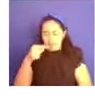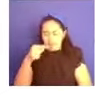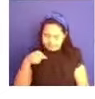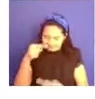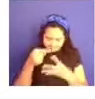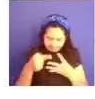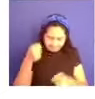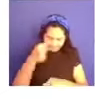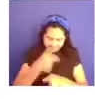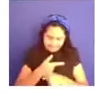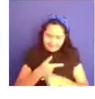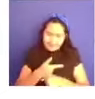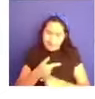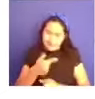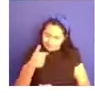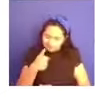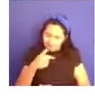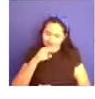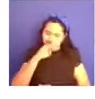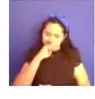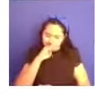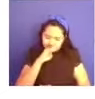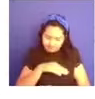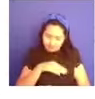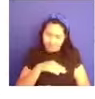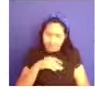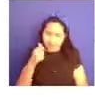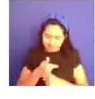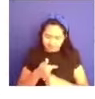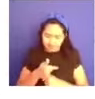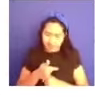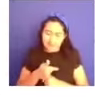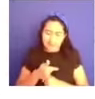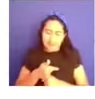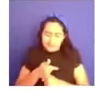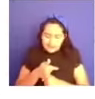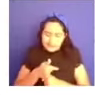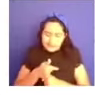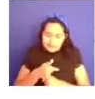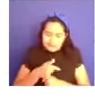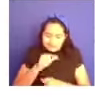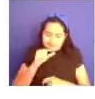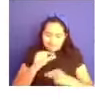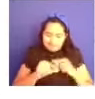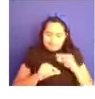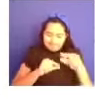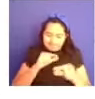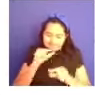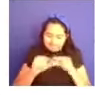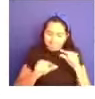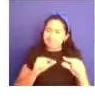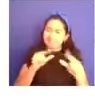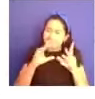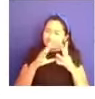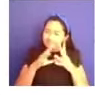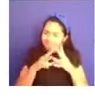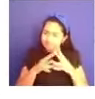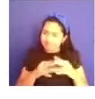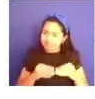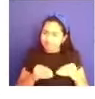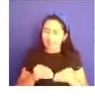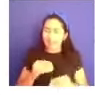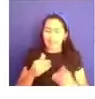identificando, que preguntarle para qué es, por qué está aquí y entonces poder seguir avanzando. Hay un excelente video